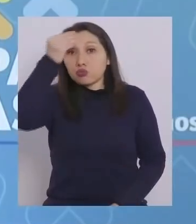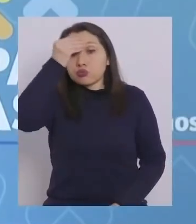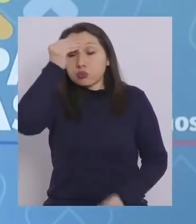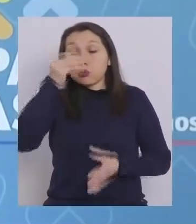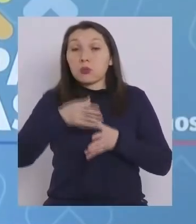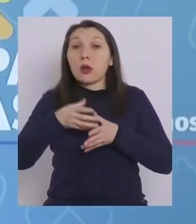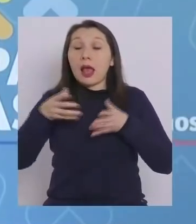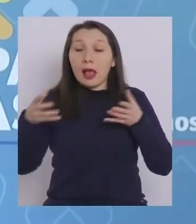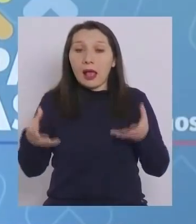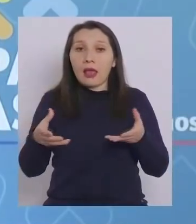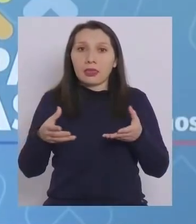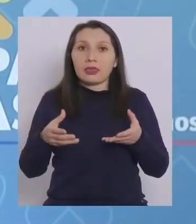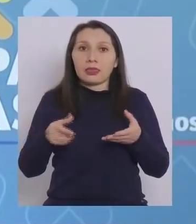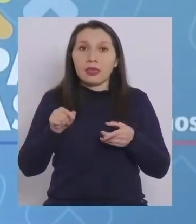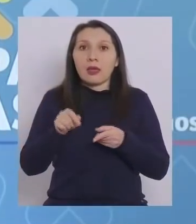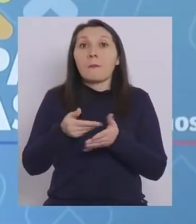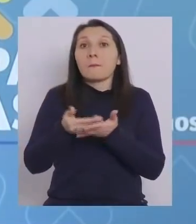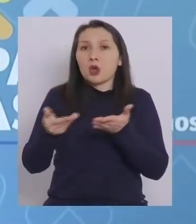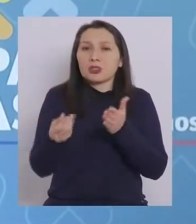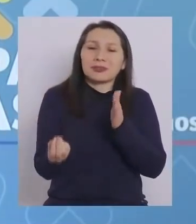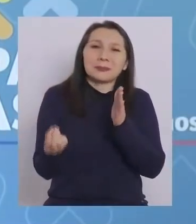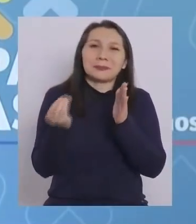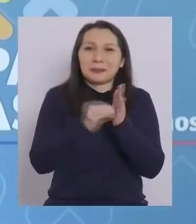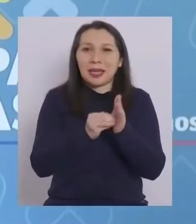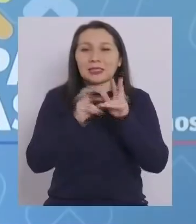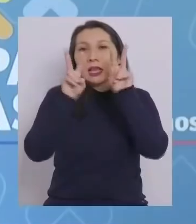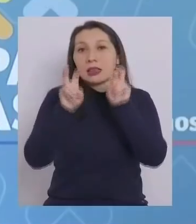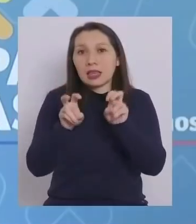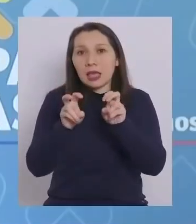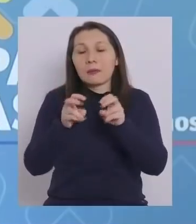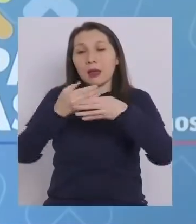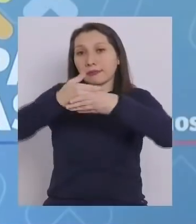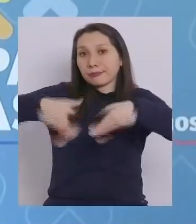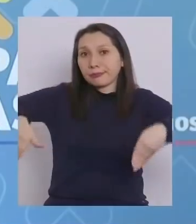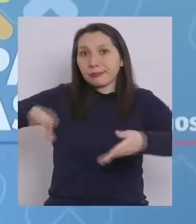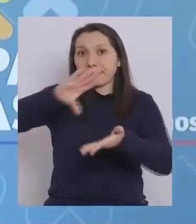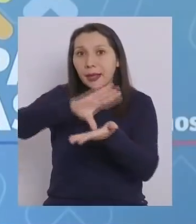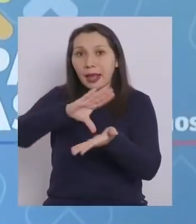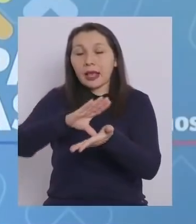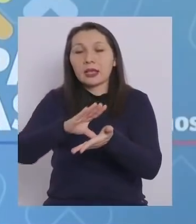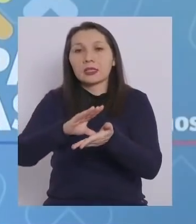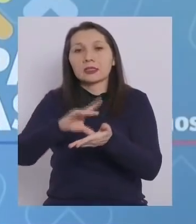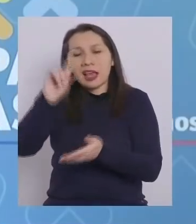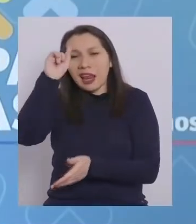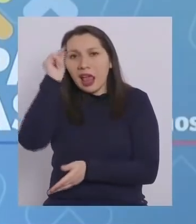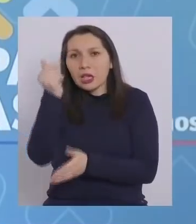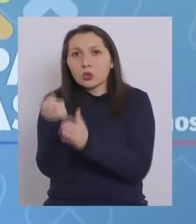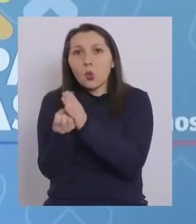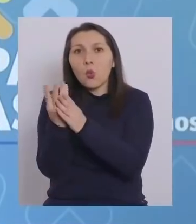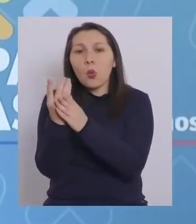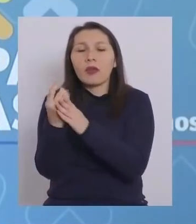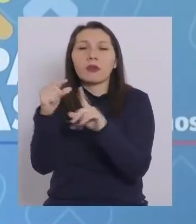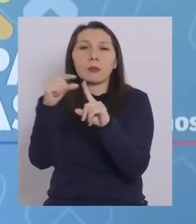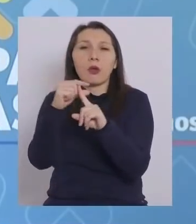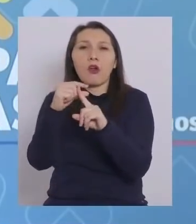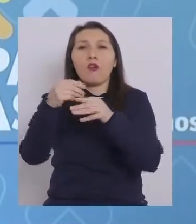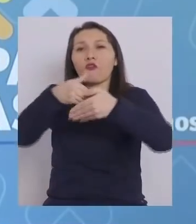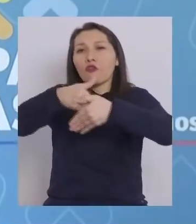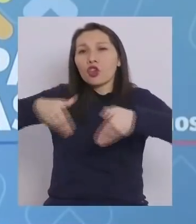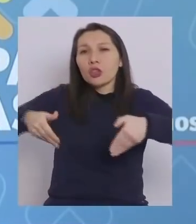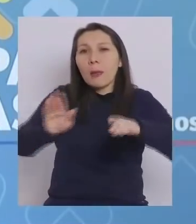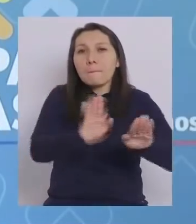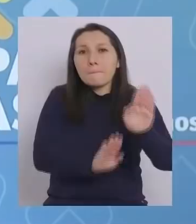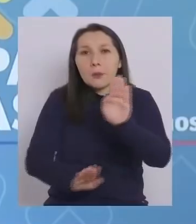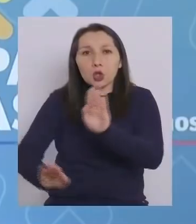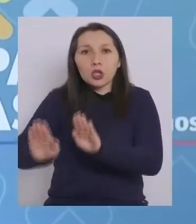enormemente y es por eso que hemos reforzado el tema de las fronteras. Hemos creado el concepto de frontera protegida.